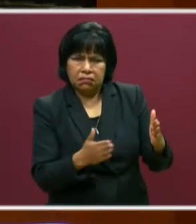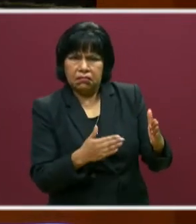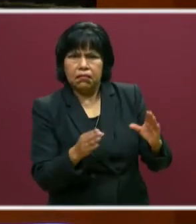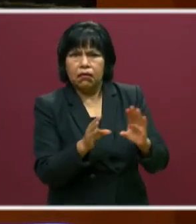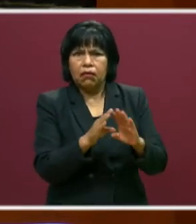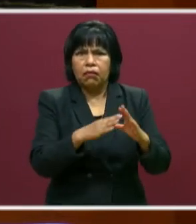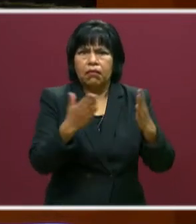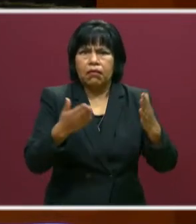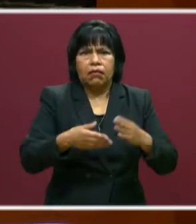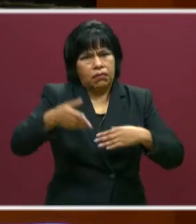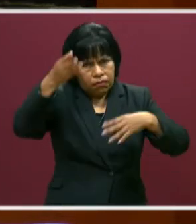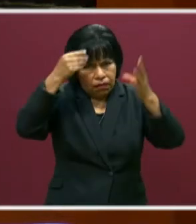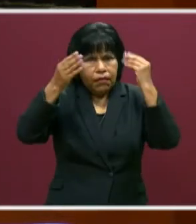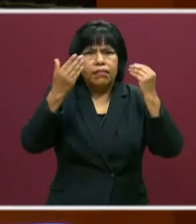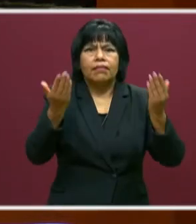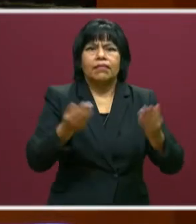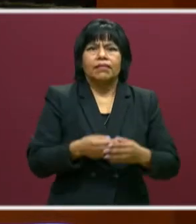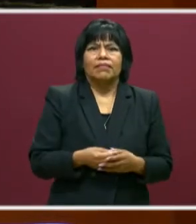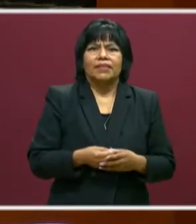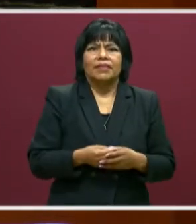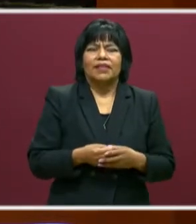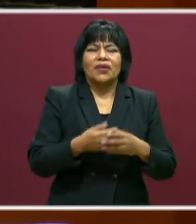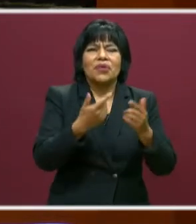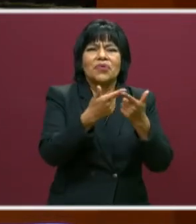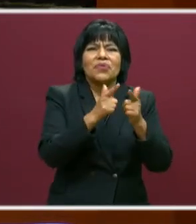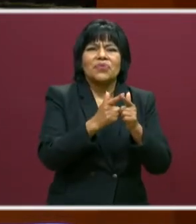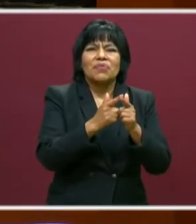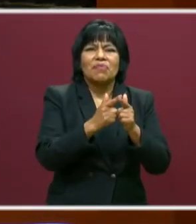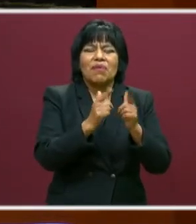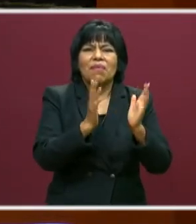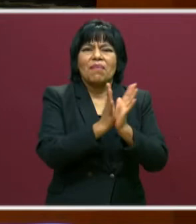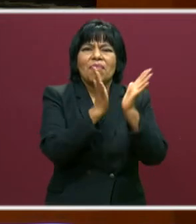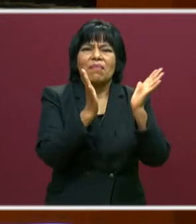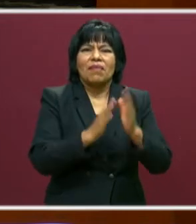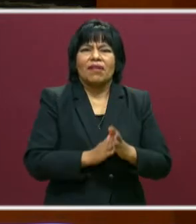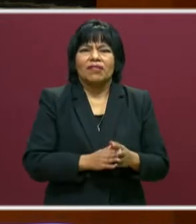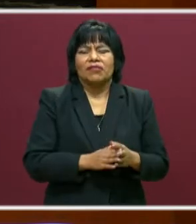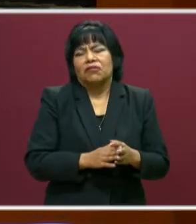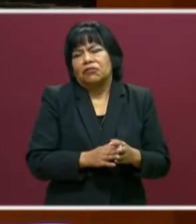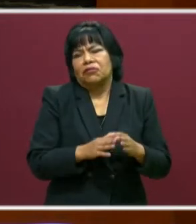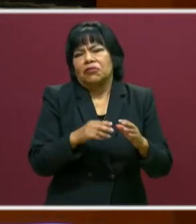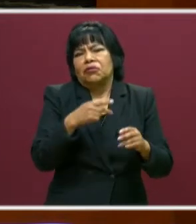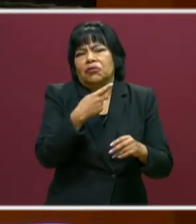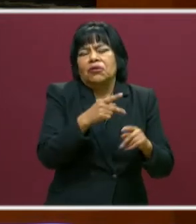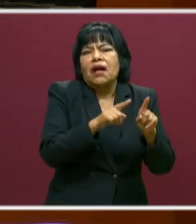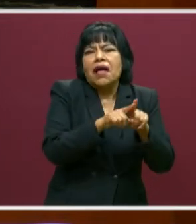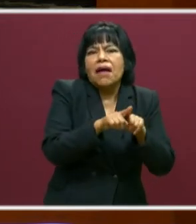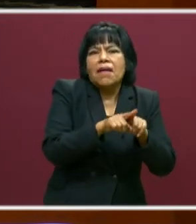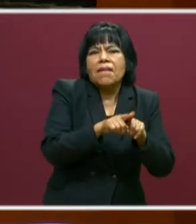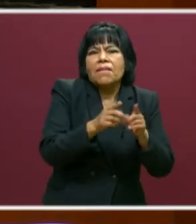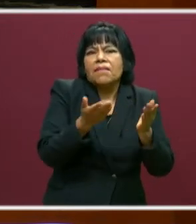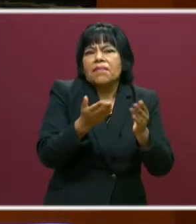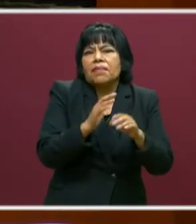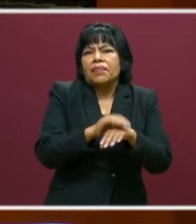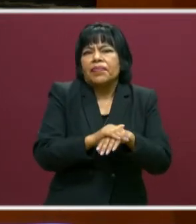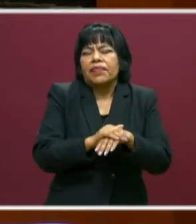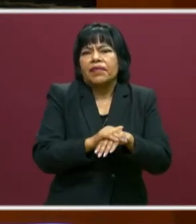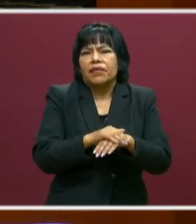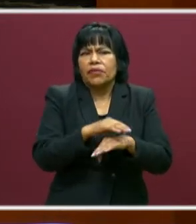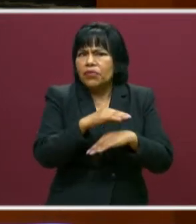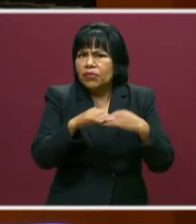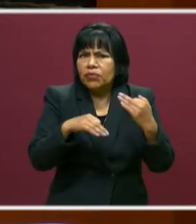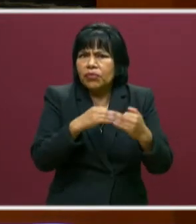siempre en conjunto. Lo hacen con los hermanitos o con los amigos. Y lo hacen con todo el cuerpo.